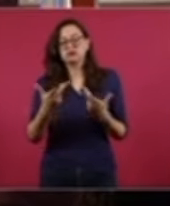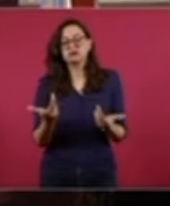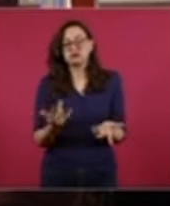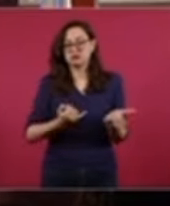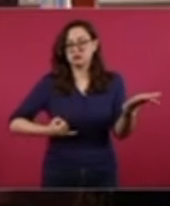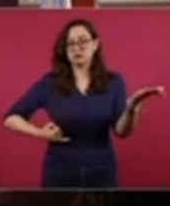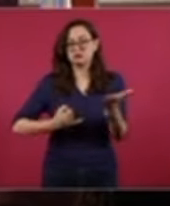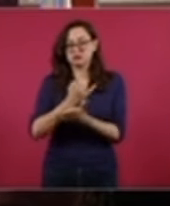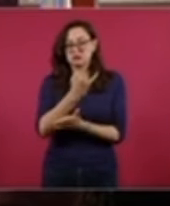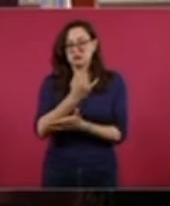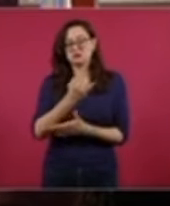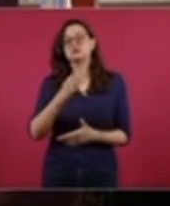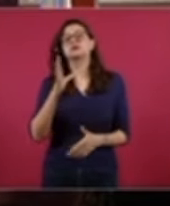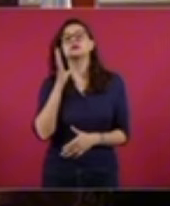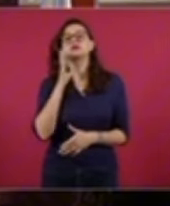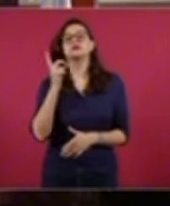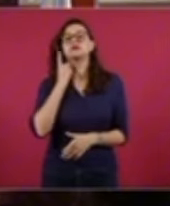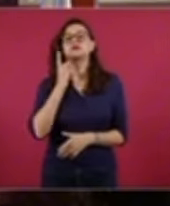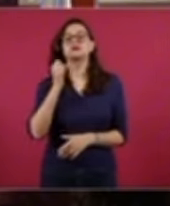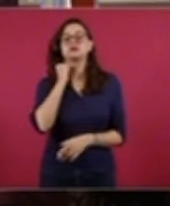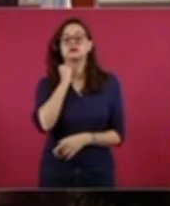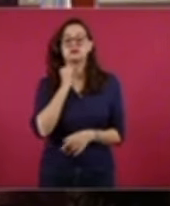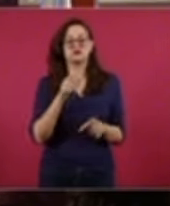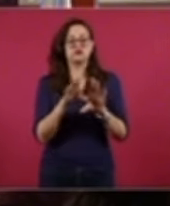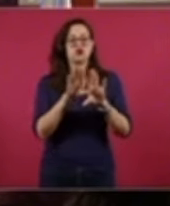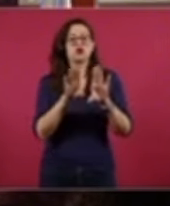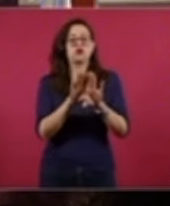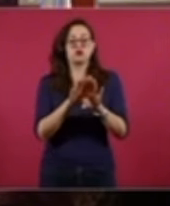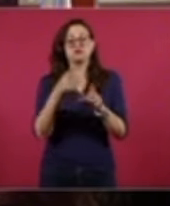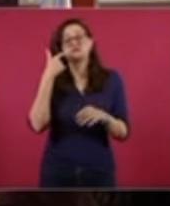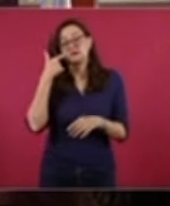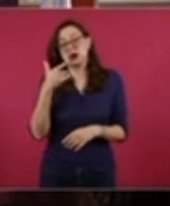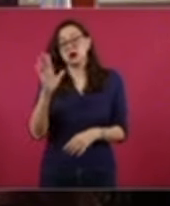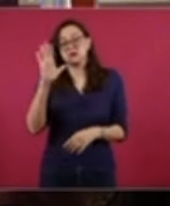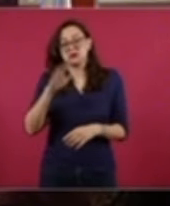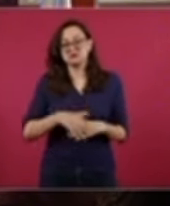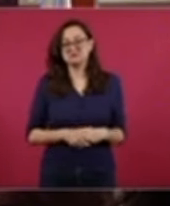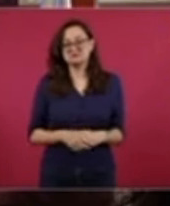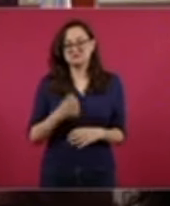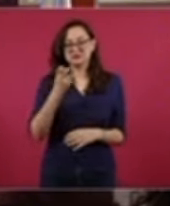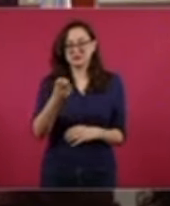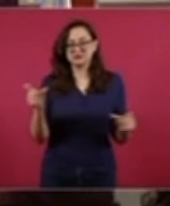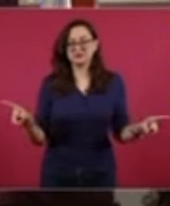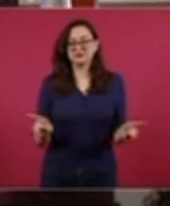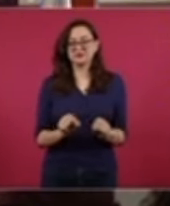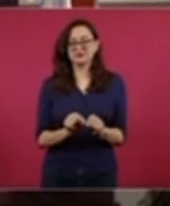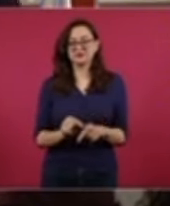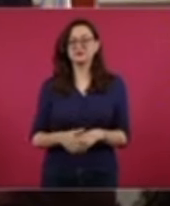definitiva de la Cámara de Diputados y de la Cámara de Senadores. Es cuanto, presidente.